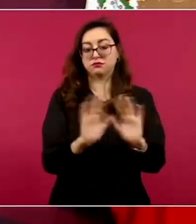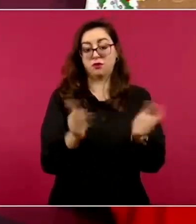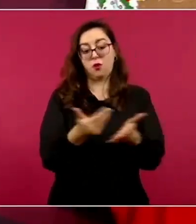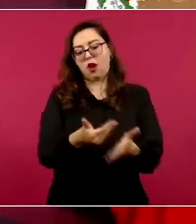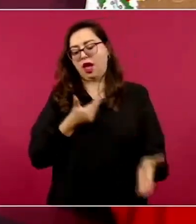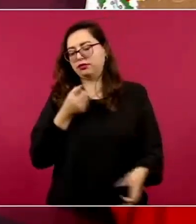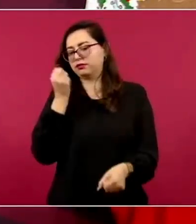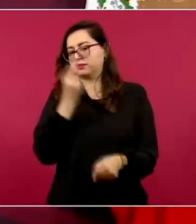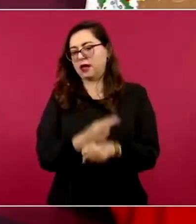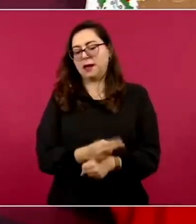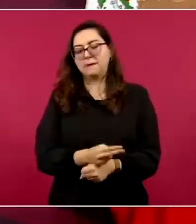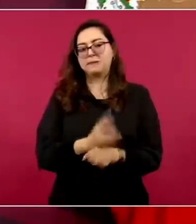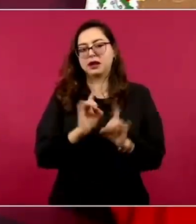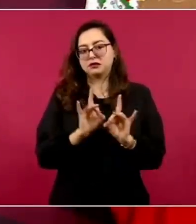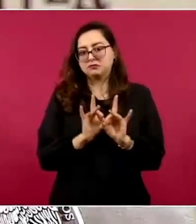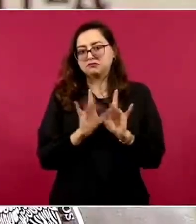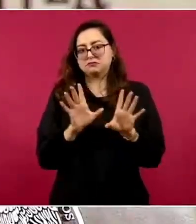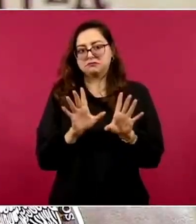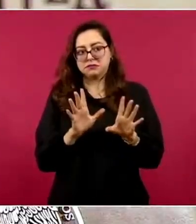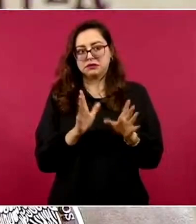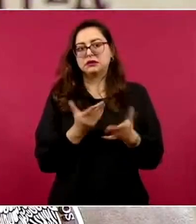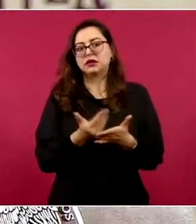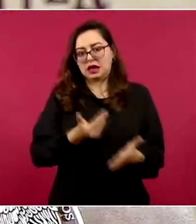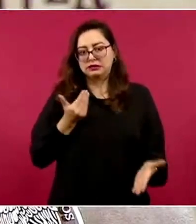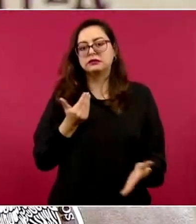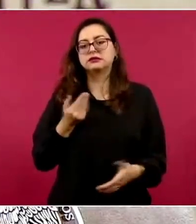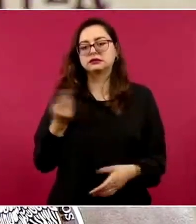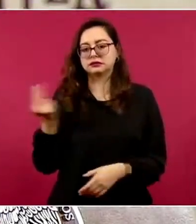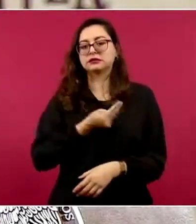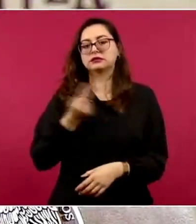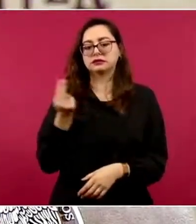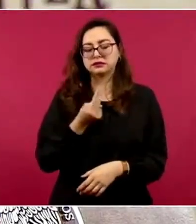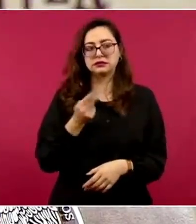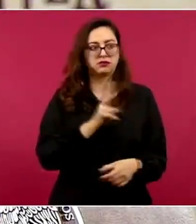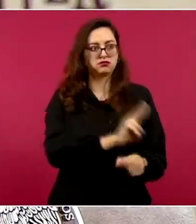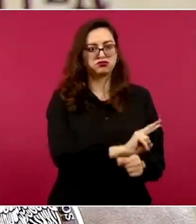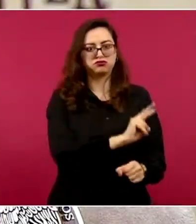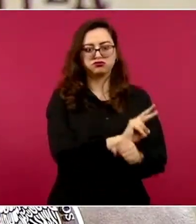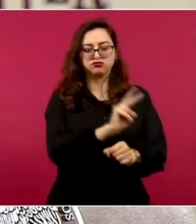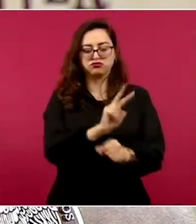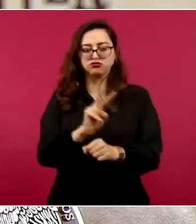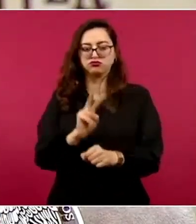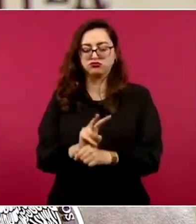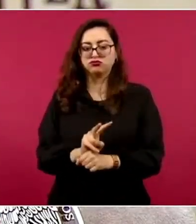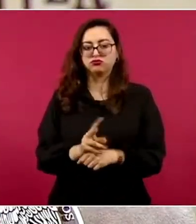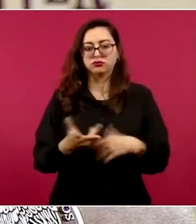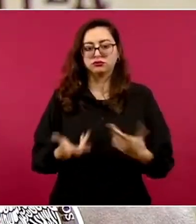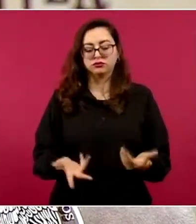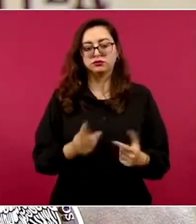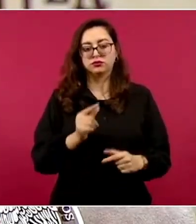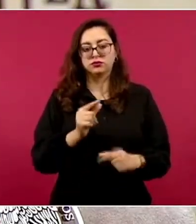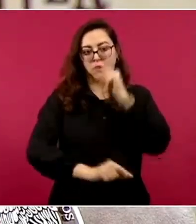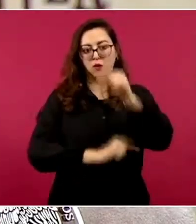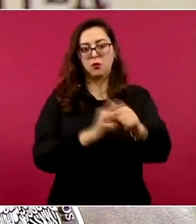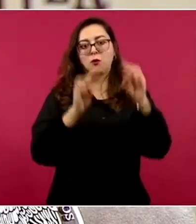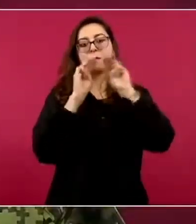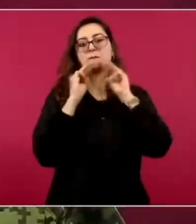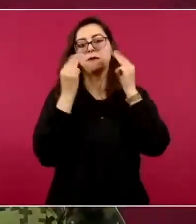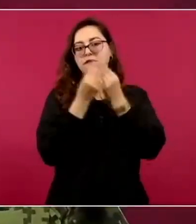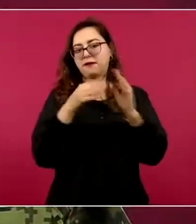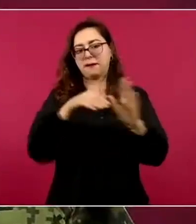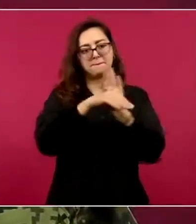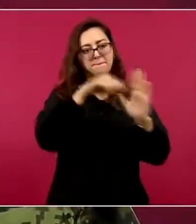para continuar con lo que ya se desarrolló y buscar, obviamente, debilitar de mayor manera a